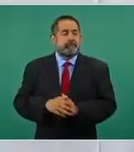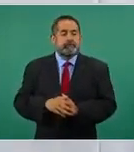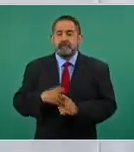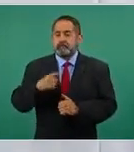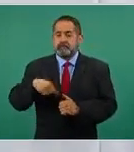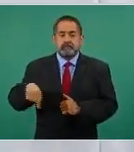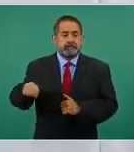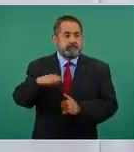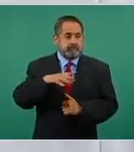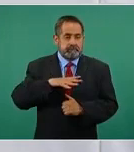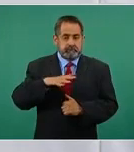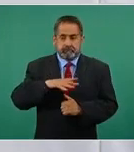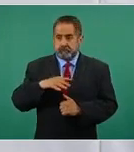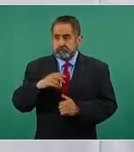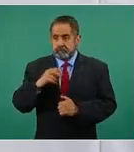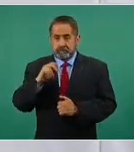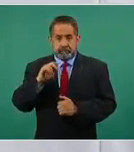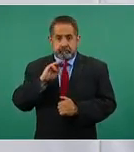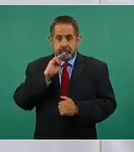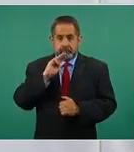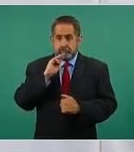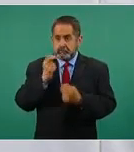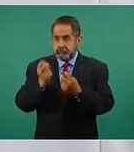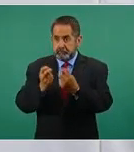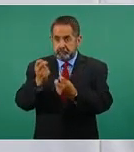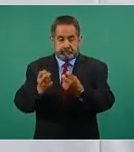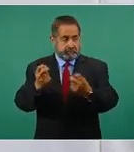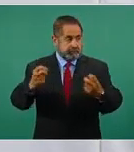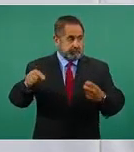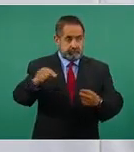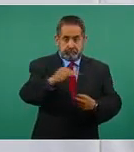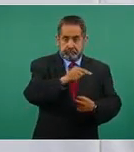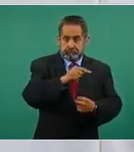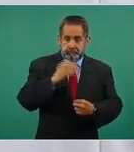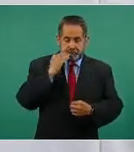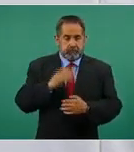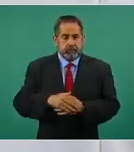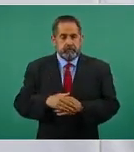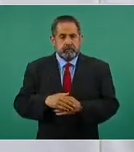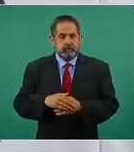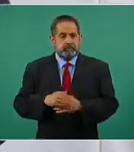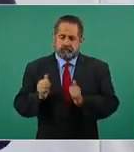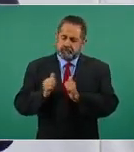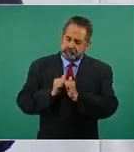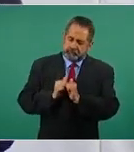y a las que se han ido y están